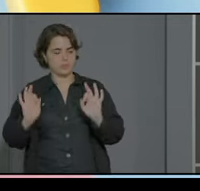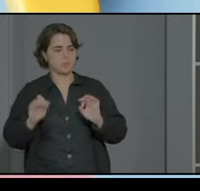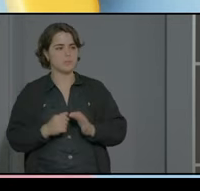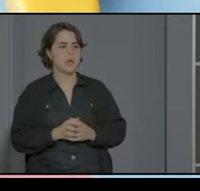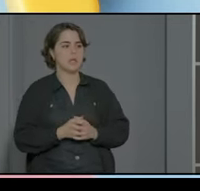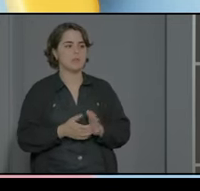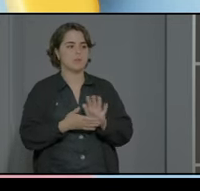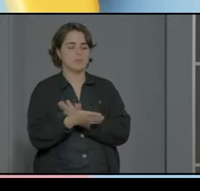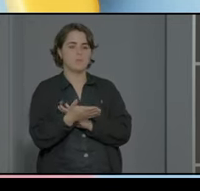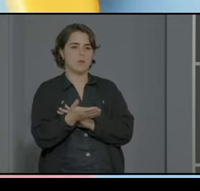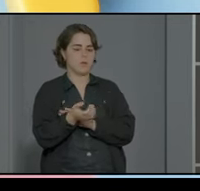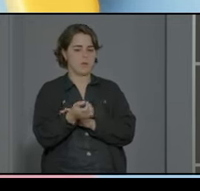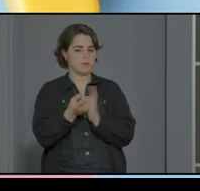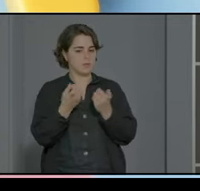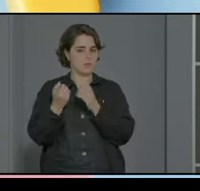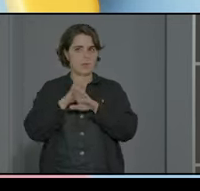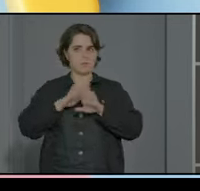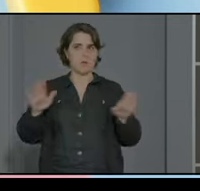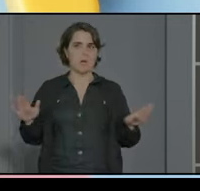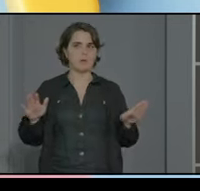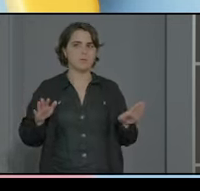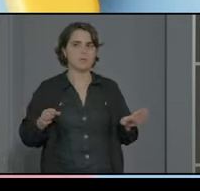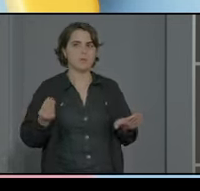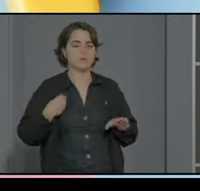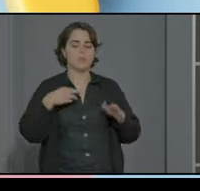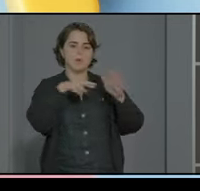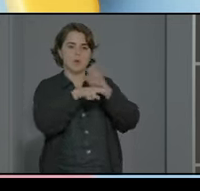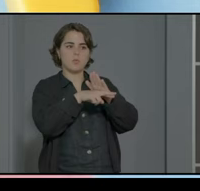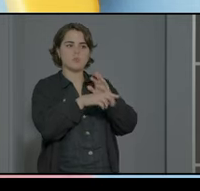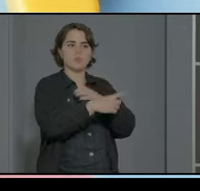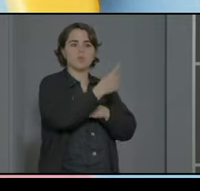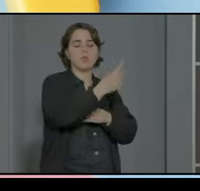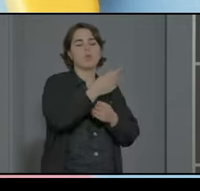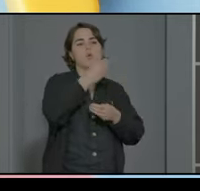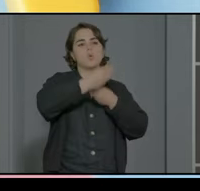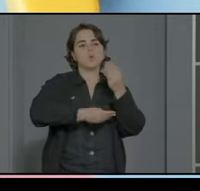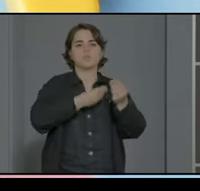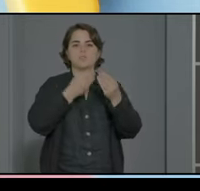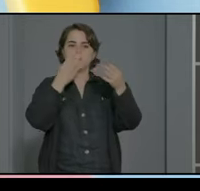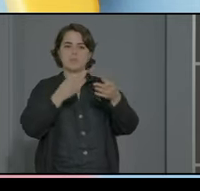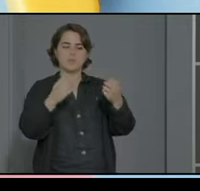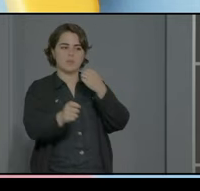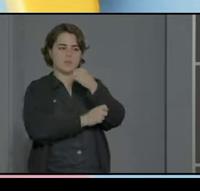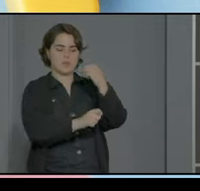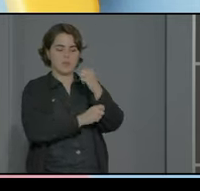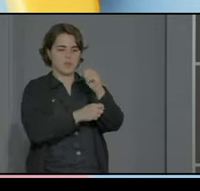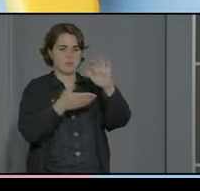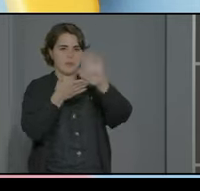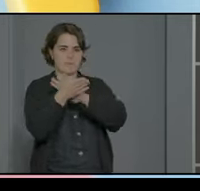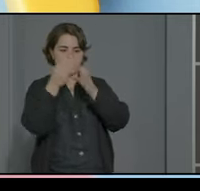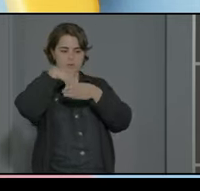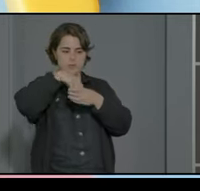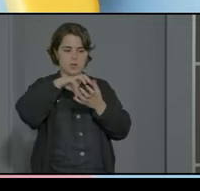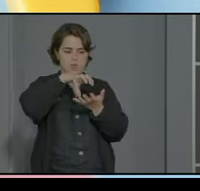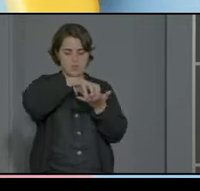que partimos de ello y nada más y luego ya como usas esos recursos es un poco de manera estratégica que tú veas también esa inclusión en el centro